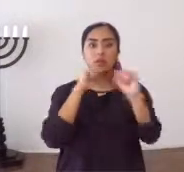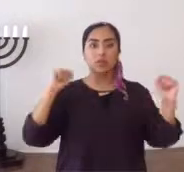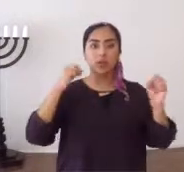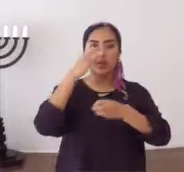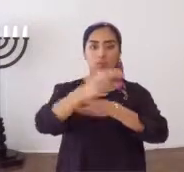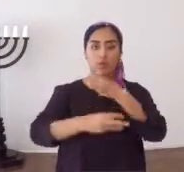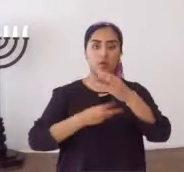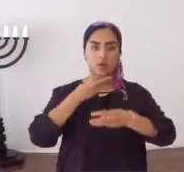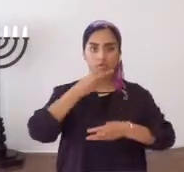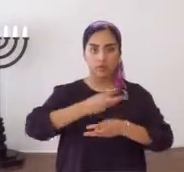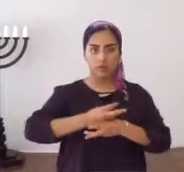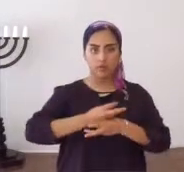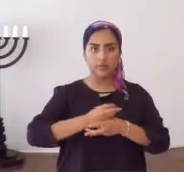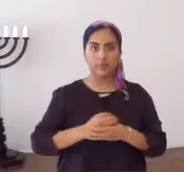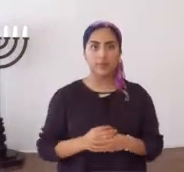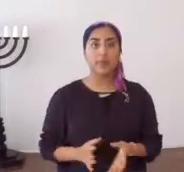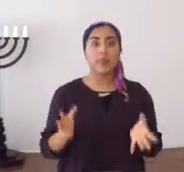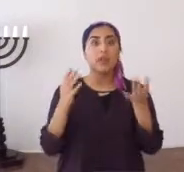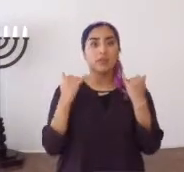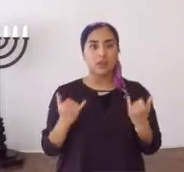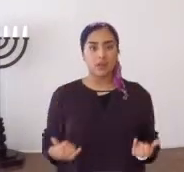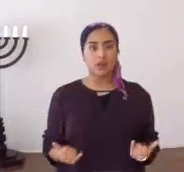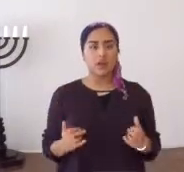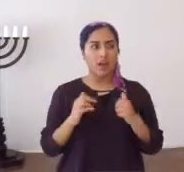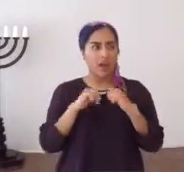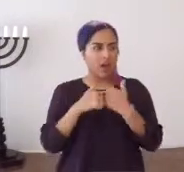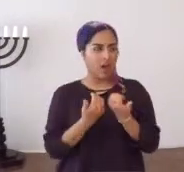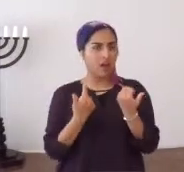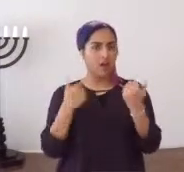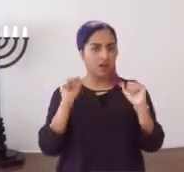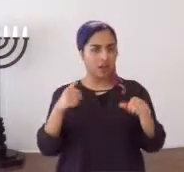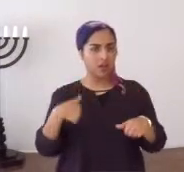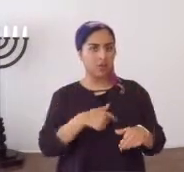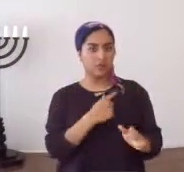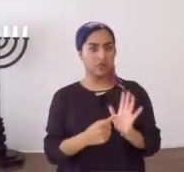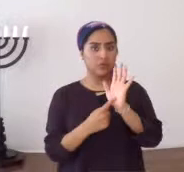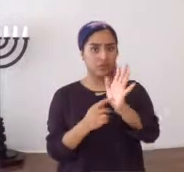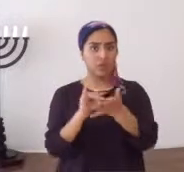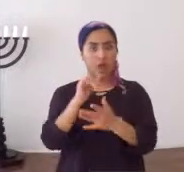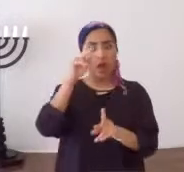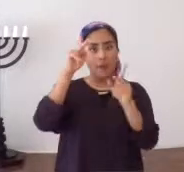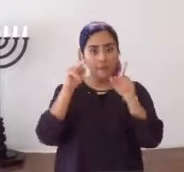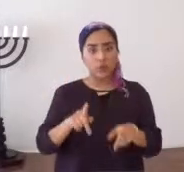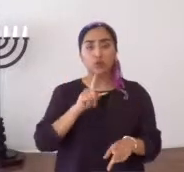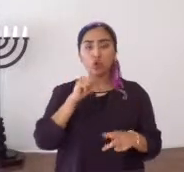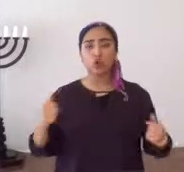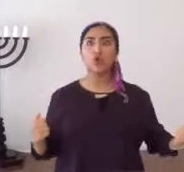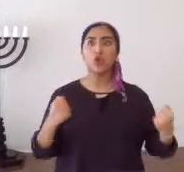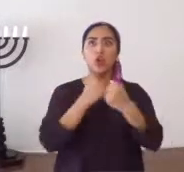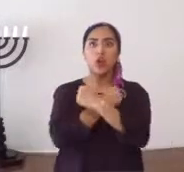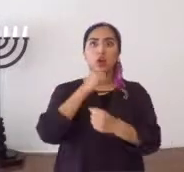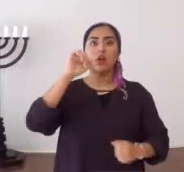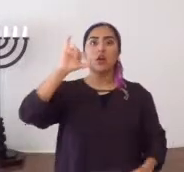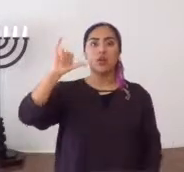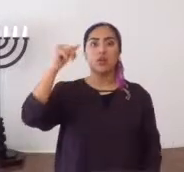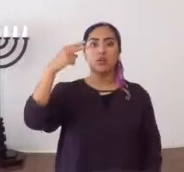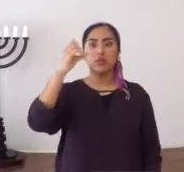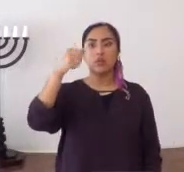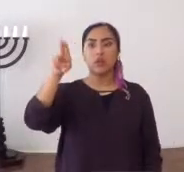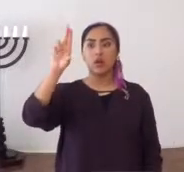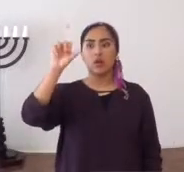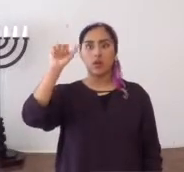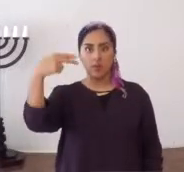al Salvador del mundo. Ahora, ¿cómo podemos demostrar que una persona ama a Yahshua HaMashiach?